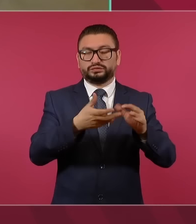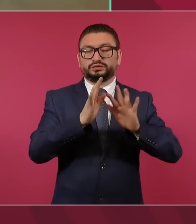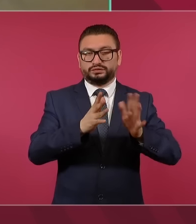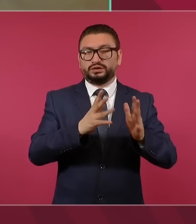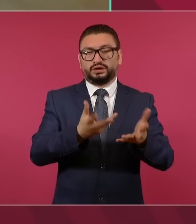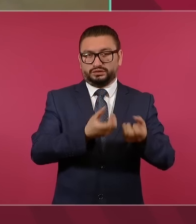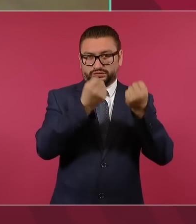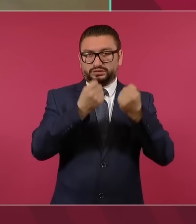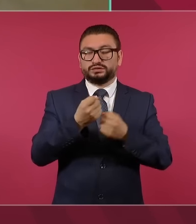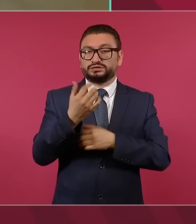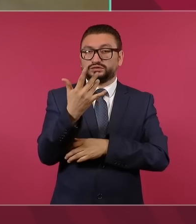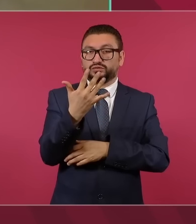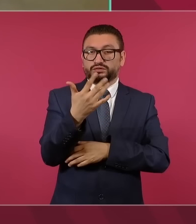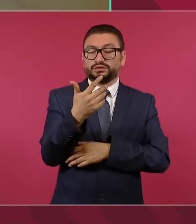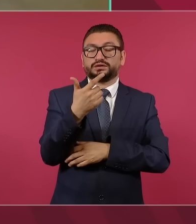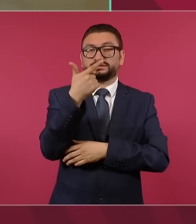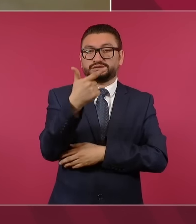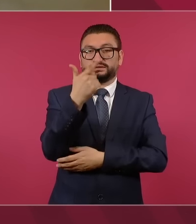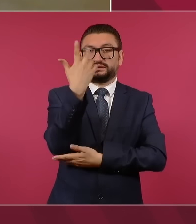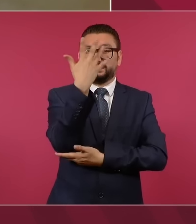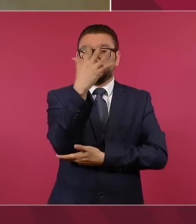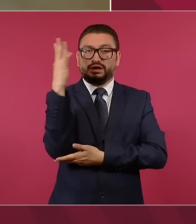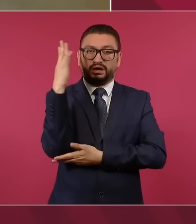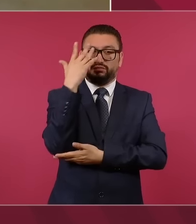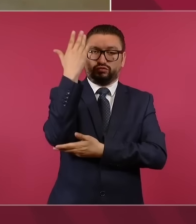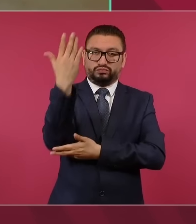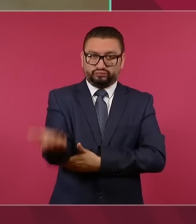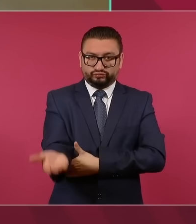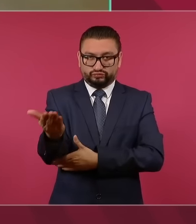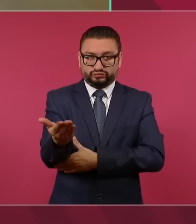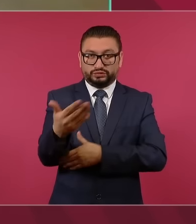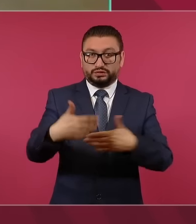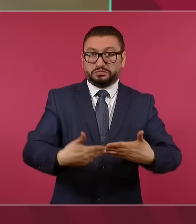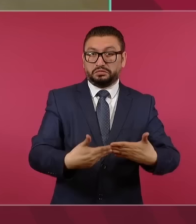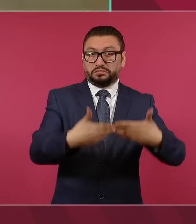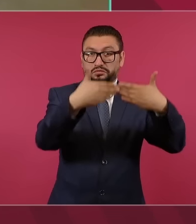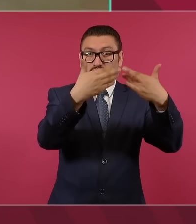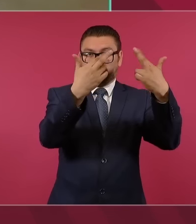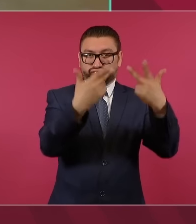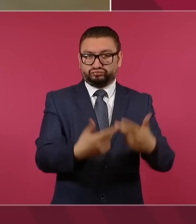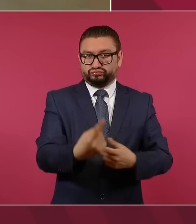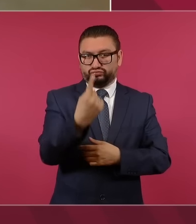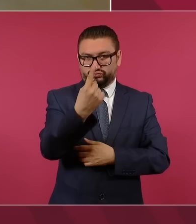57 árboles caídos, una barra colapsada.